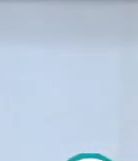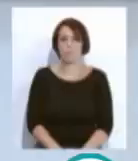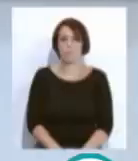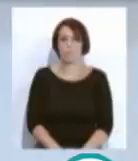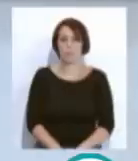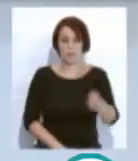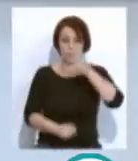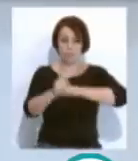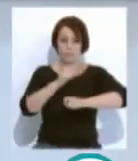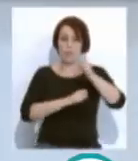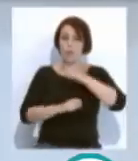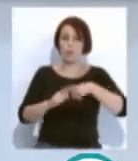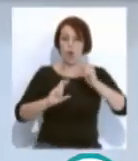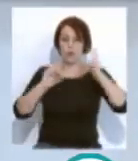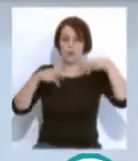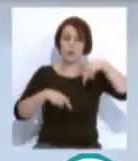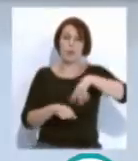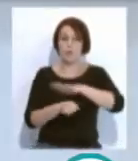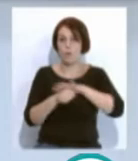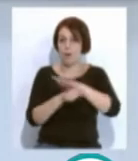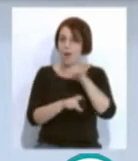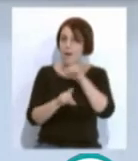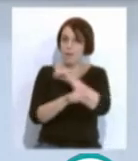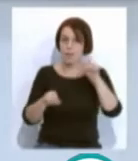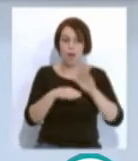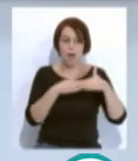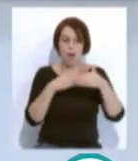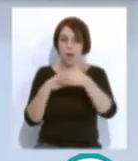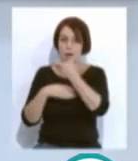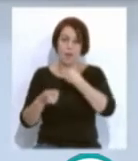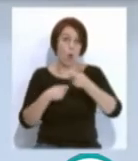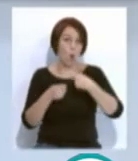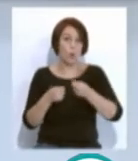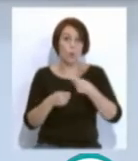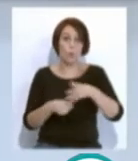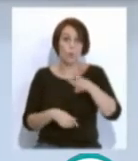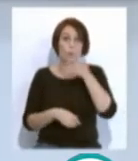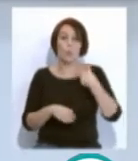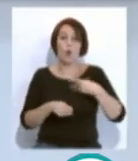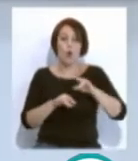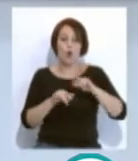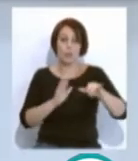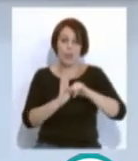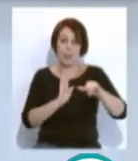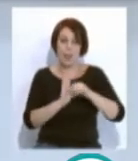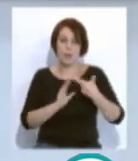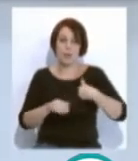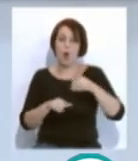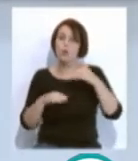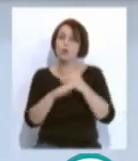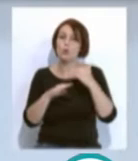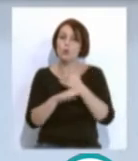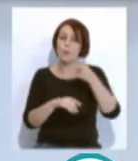La Asociación de Hoteles de la provincia advierte del cierre masivo de negocios de la costa a partir del mes de octubre.